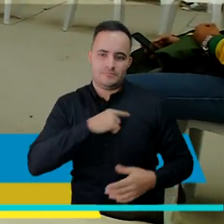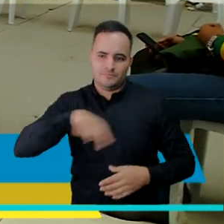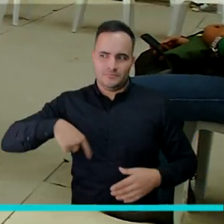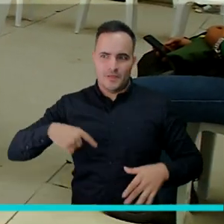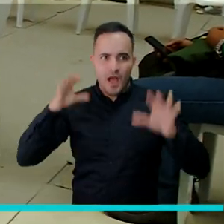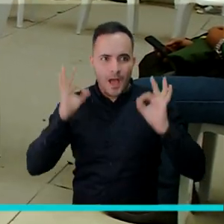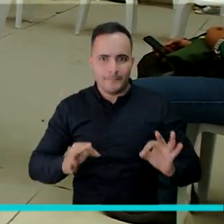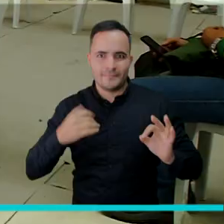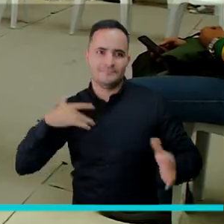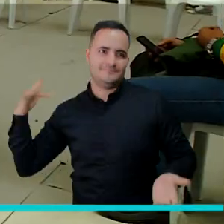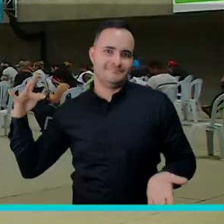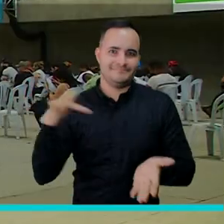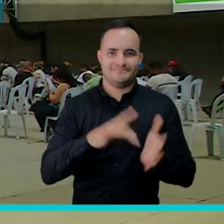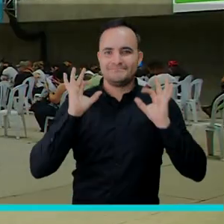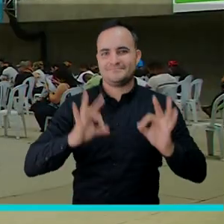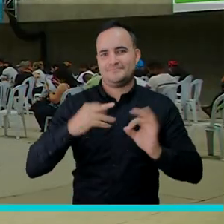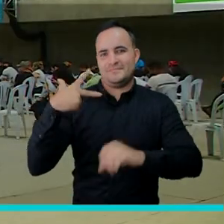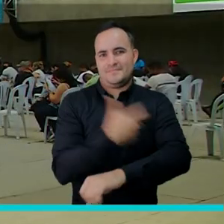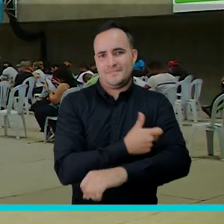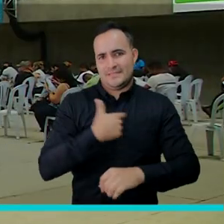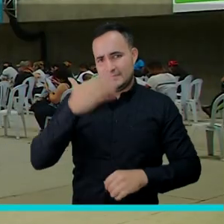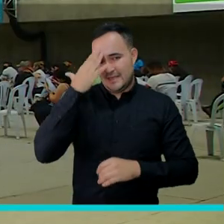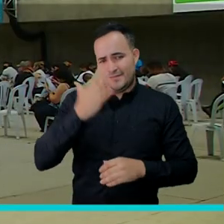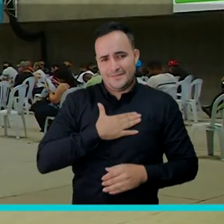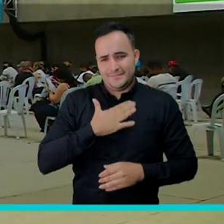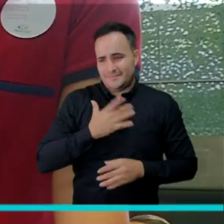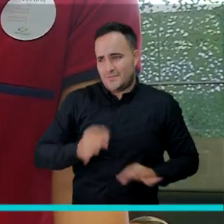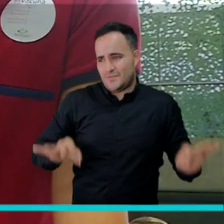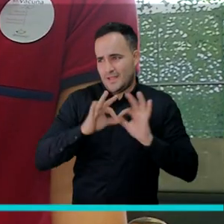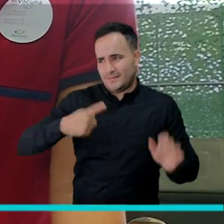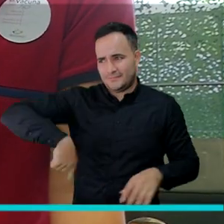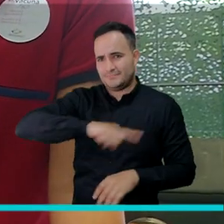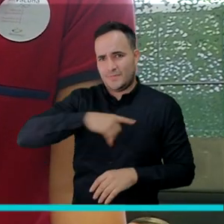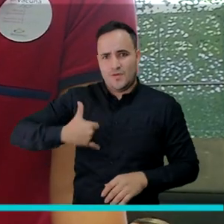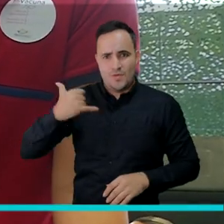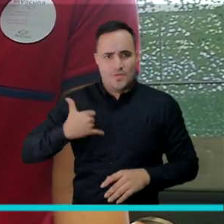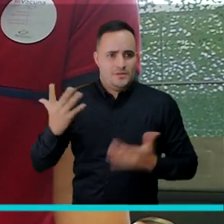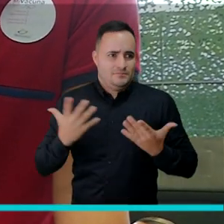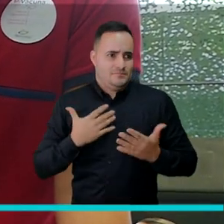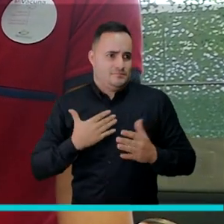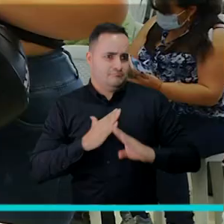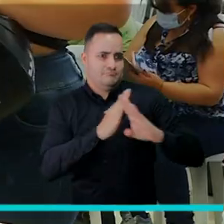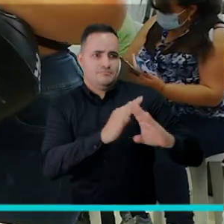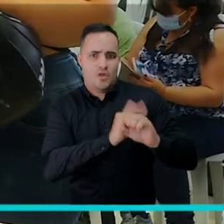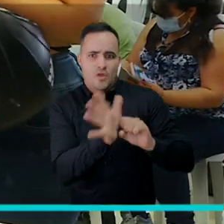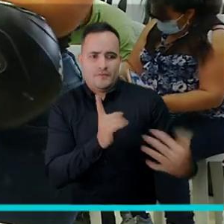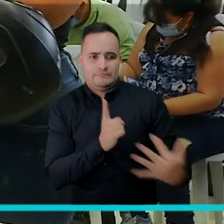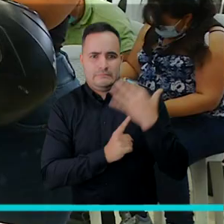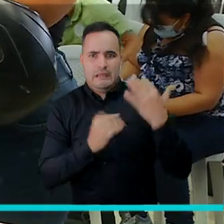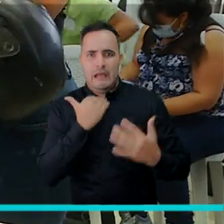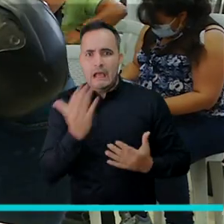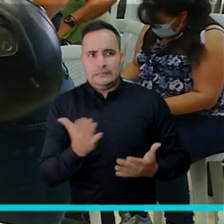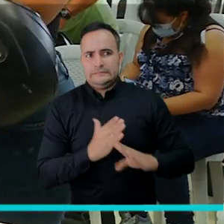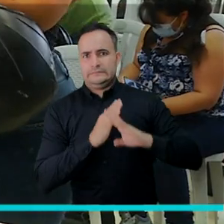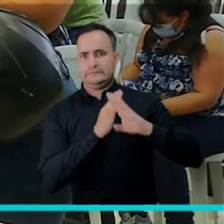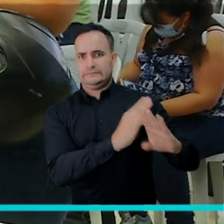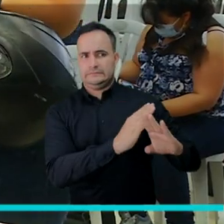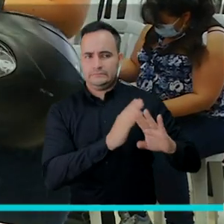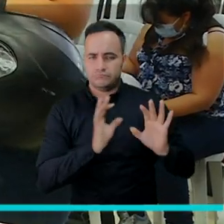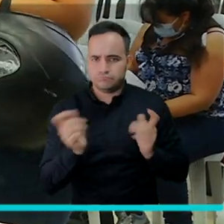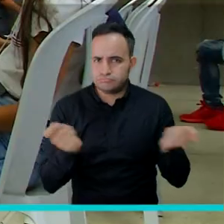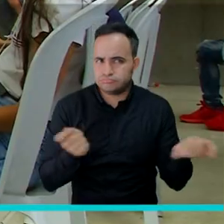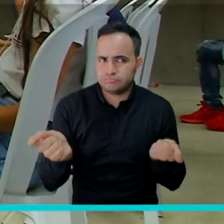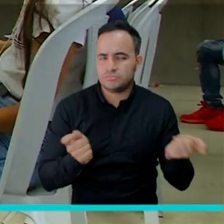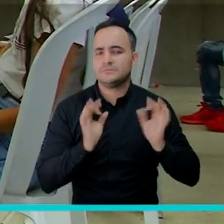muy importante, no solo para nosotros los jóvenes, sino para tener buena seguridad. ¿Cierto? Y más que